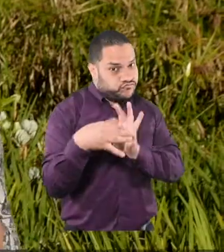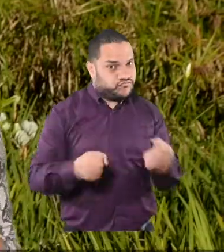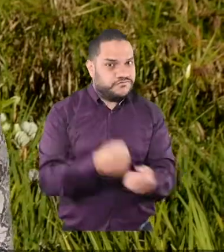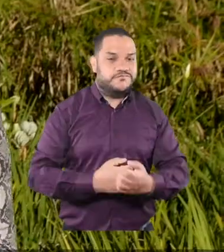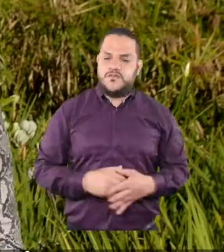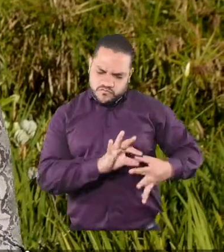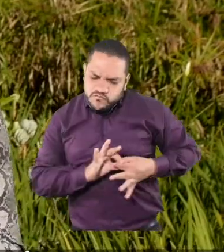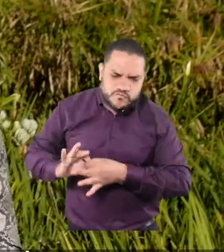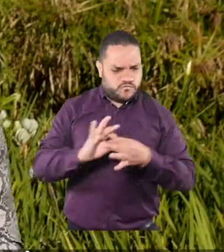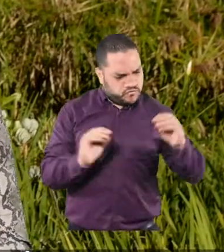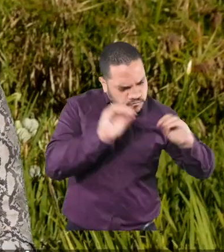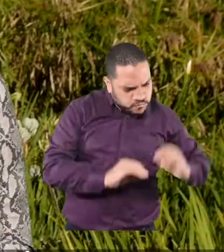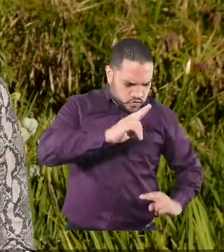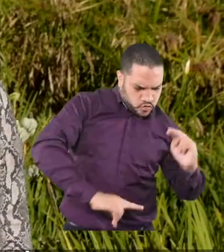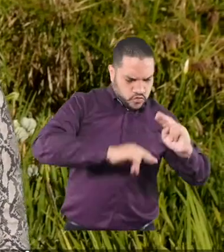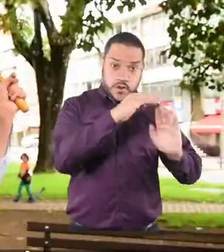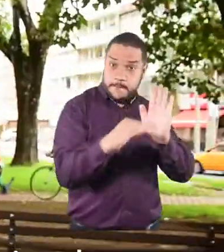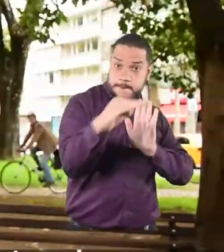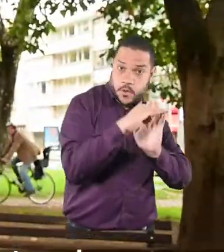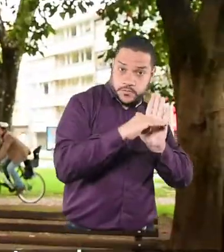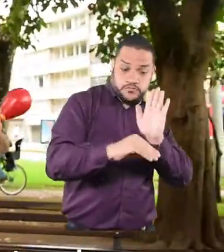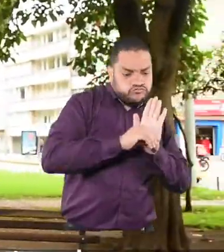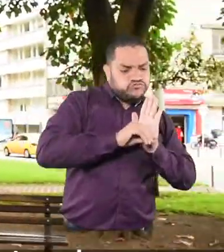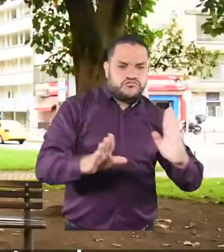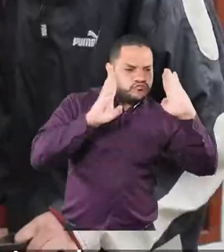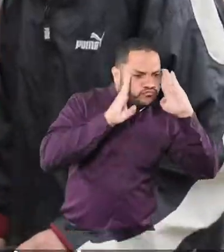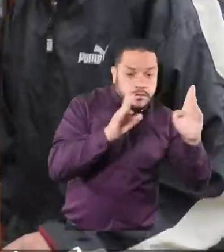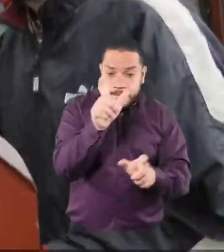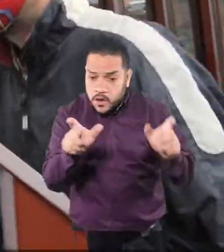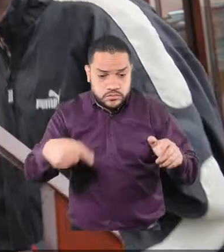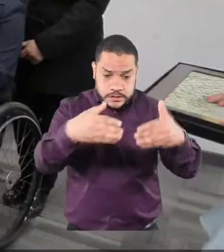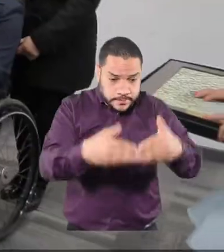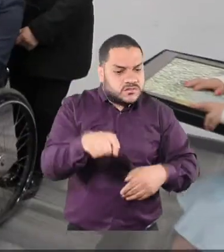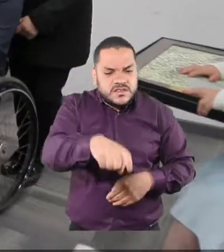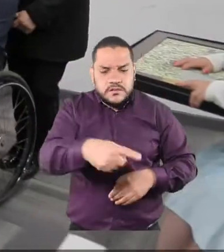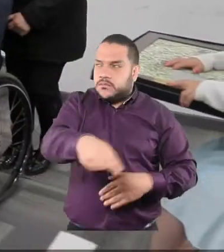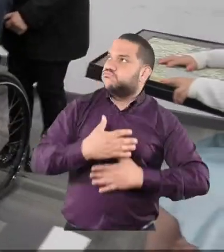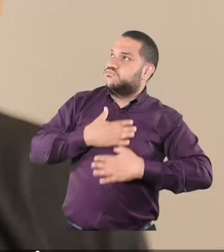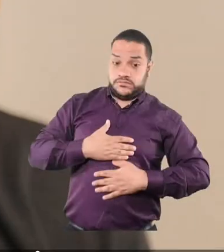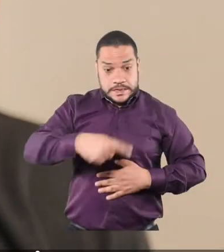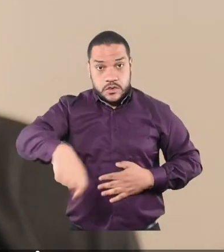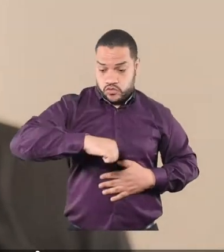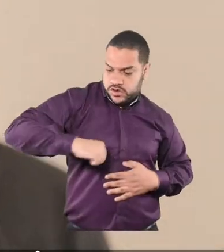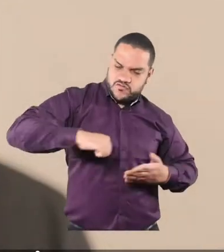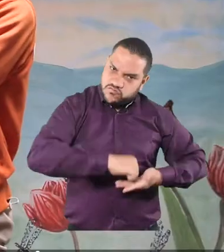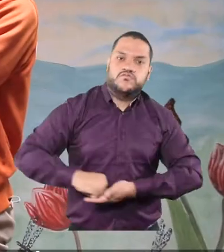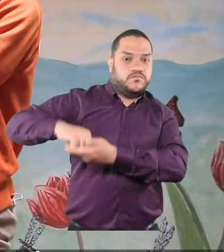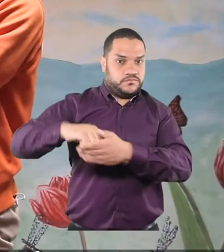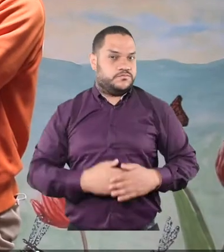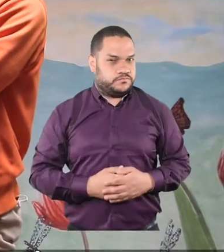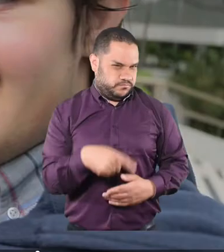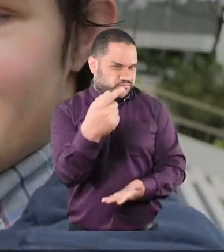Contamos contigo. Juntos vamos a construir una política pública que atienda las necesidades de las personas con discapacidad